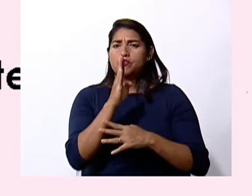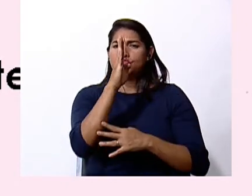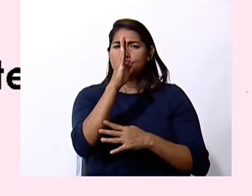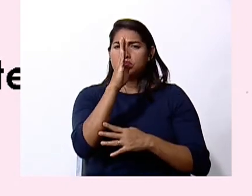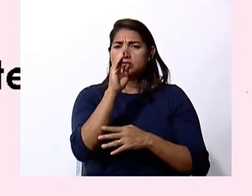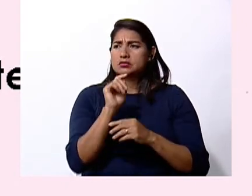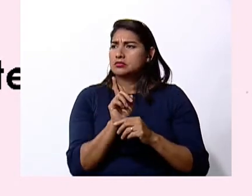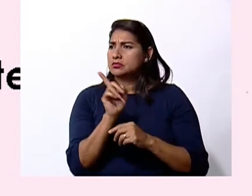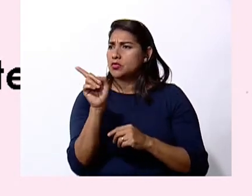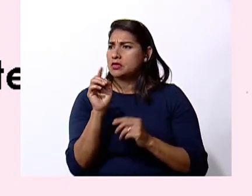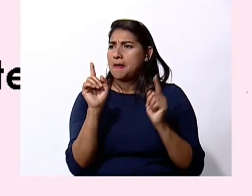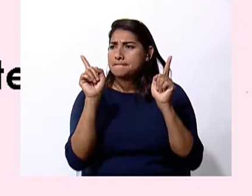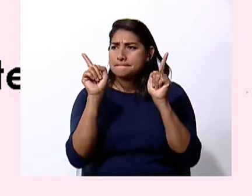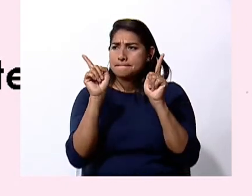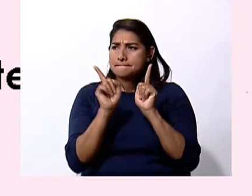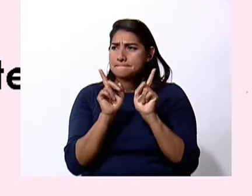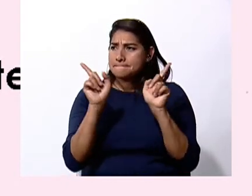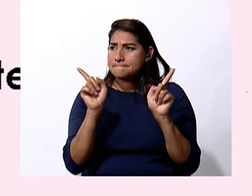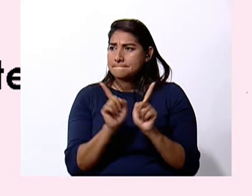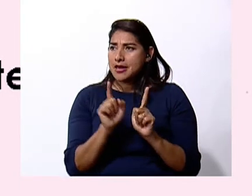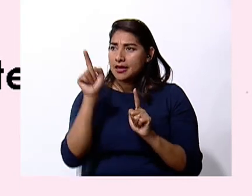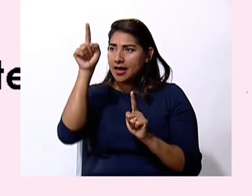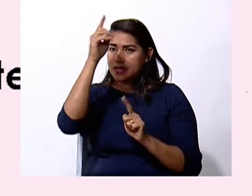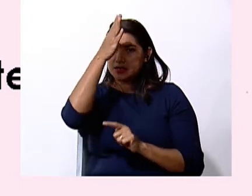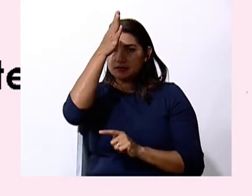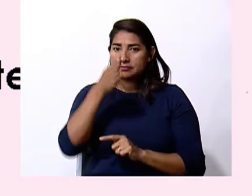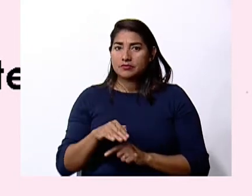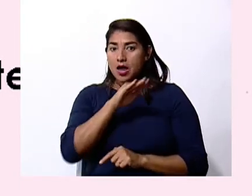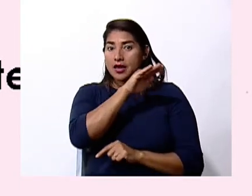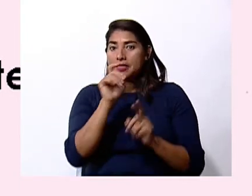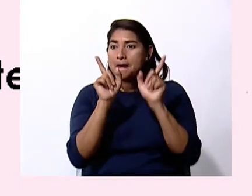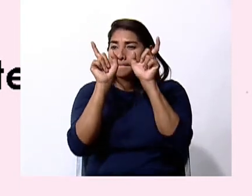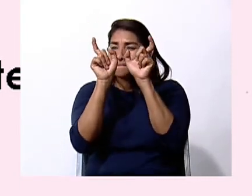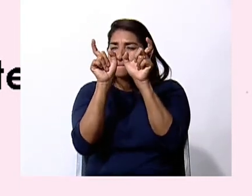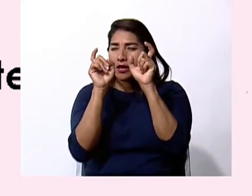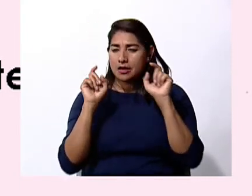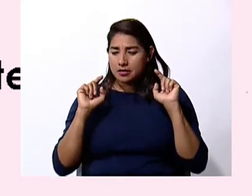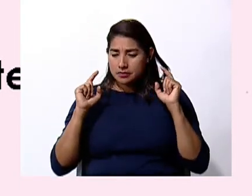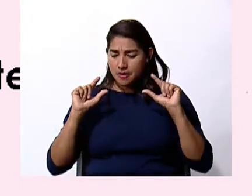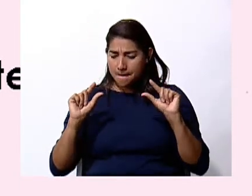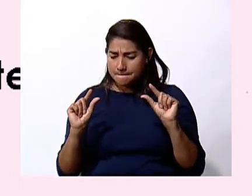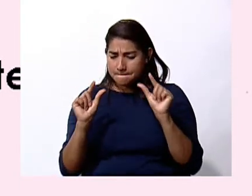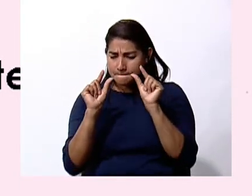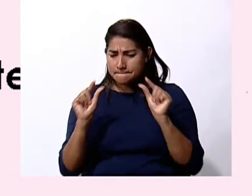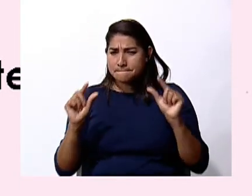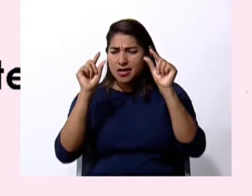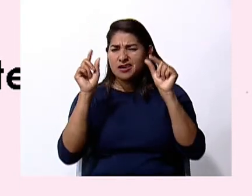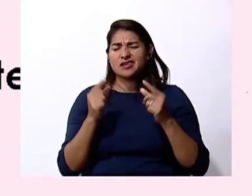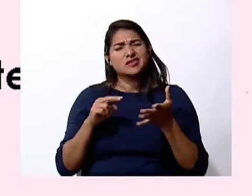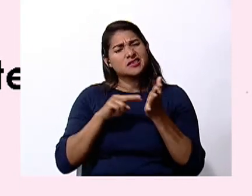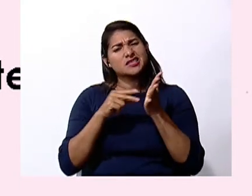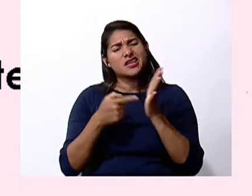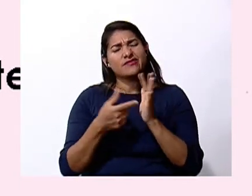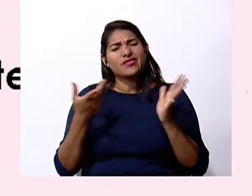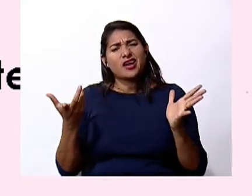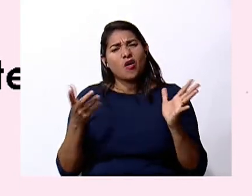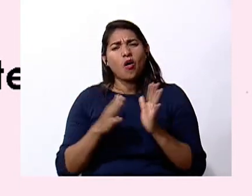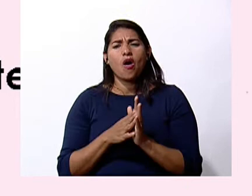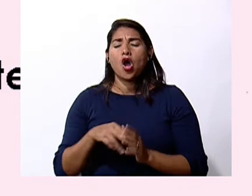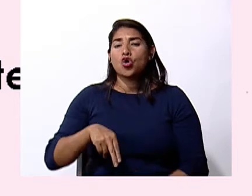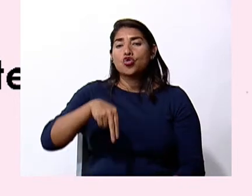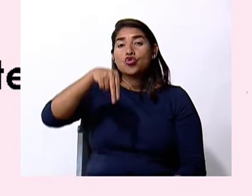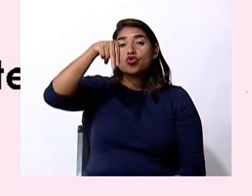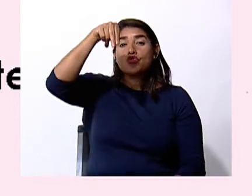pequeñitas ¿por qué? porque ahí se forma entre el norte y el oeste se forma el